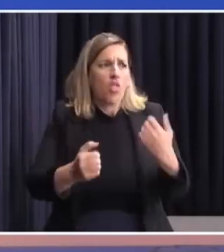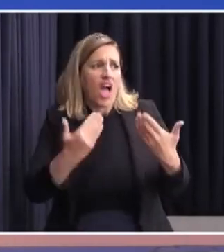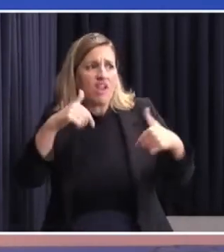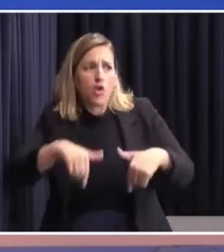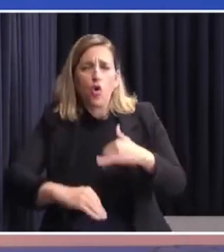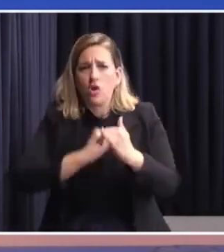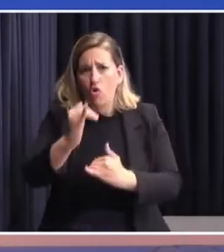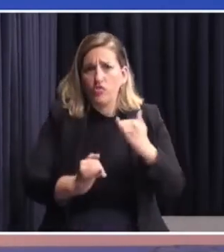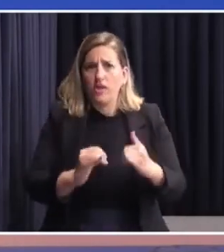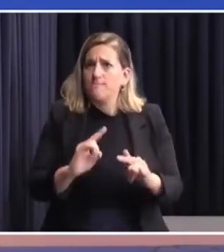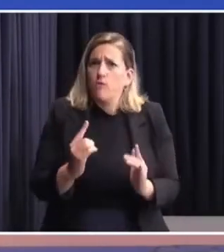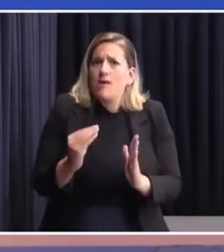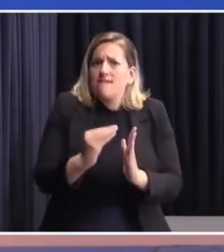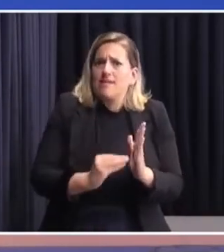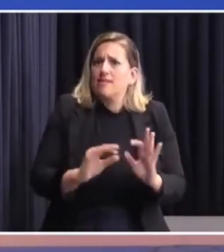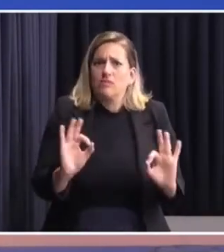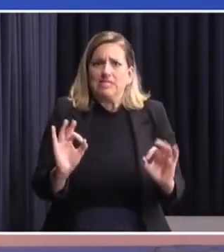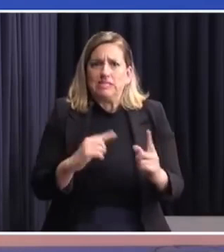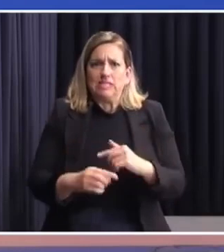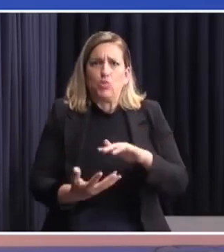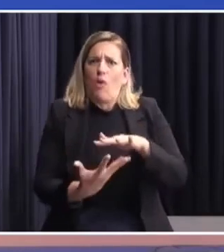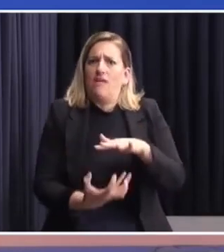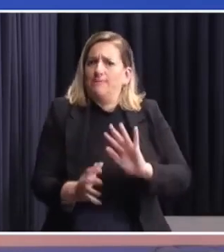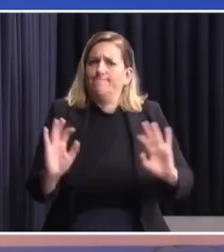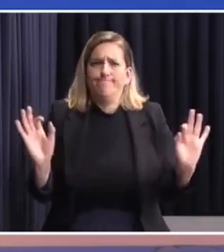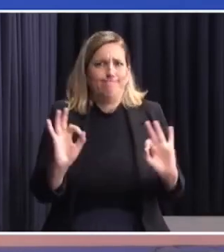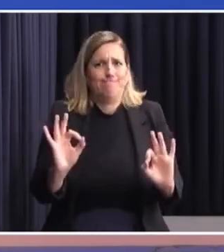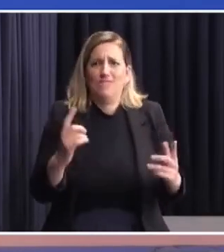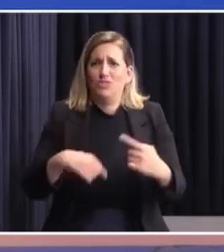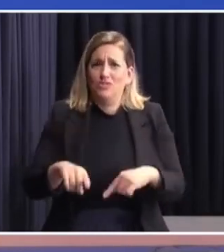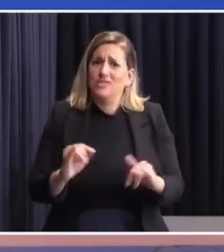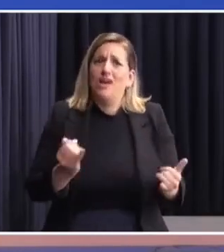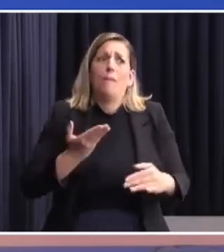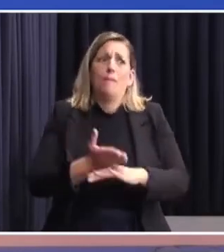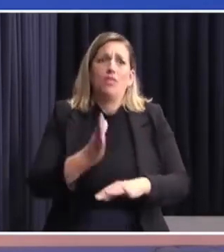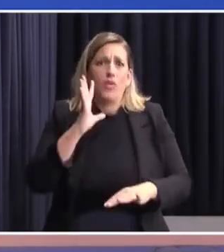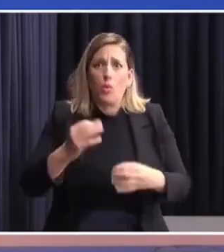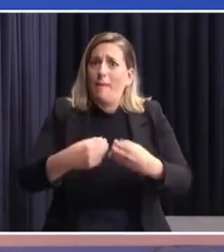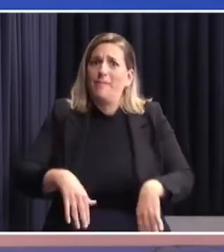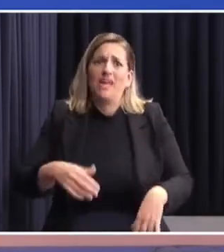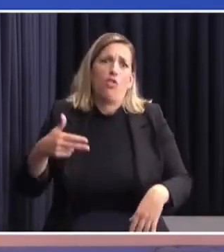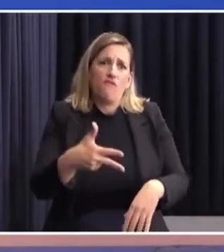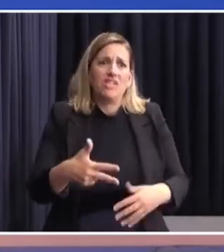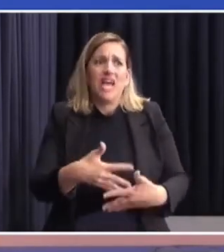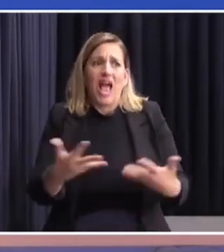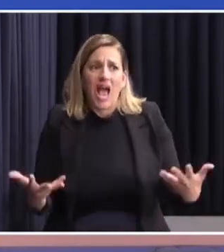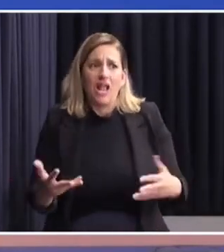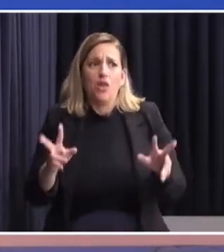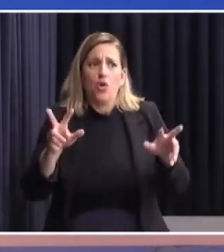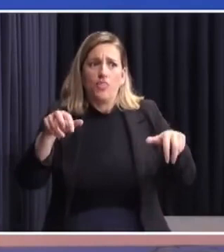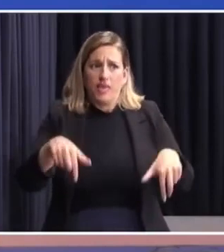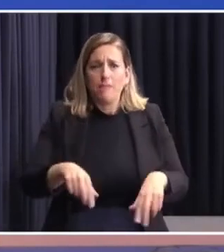ustedes. Yo no tengo registro, no tengo grabaciones, así que ya les pido disculpas si se me pierde algún elemento o lo tengo que